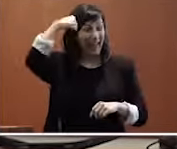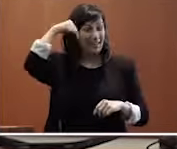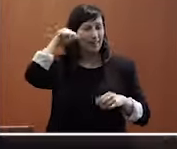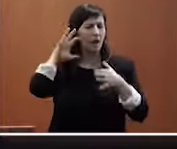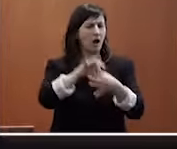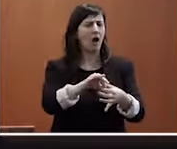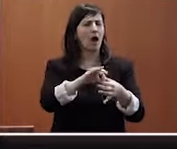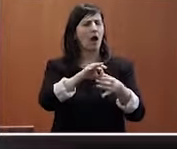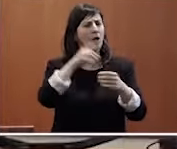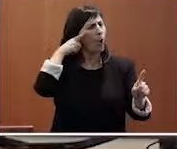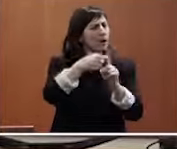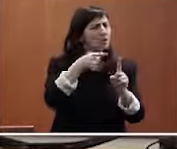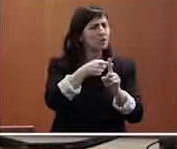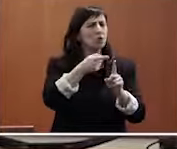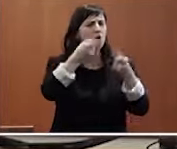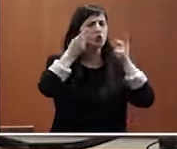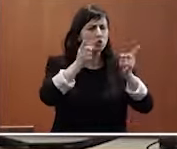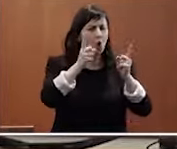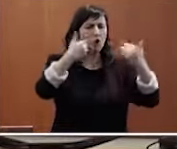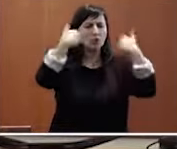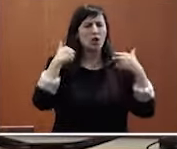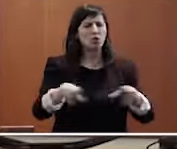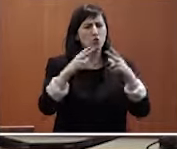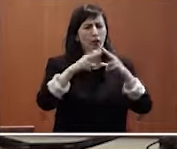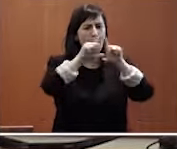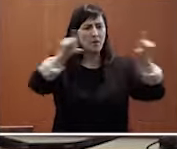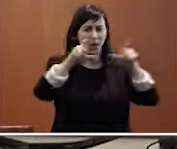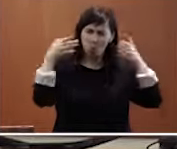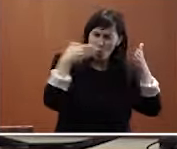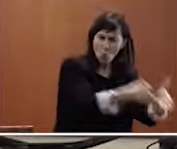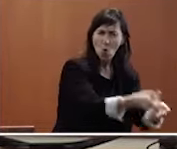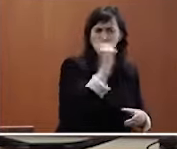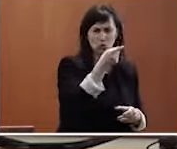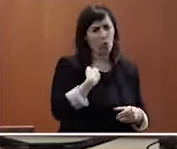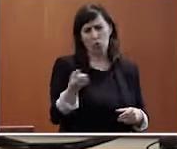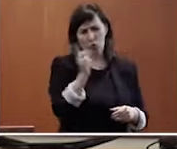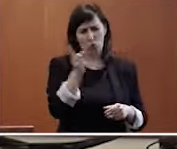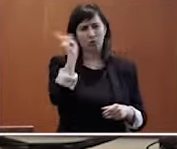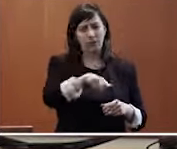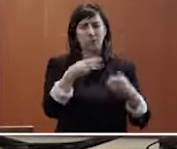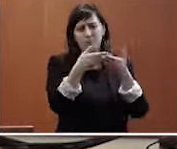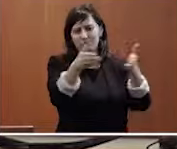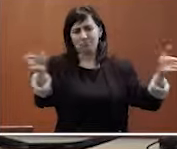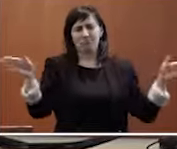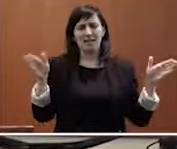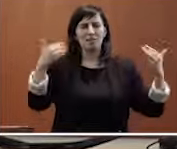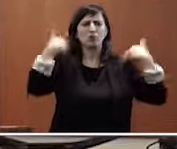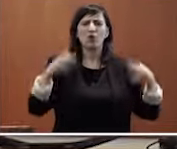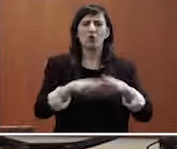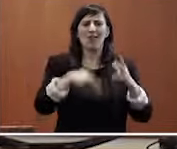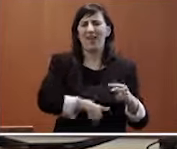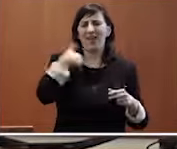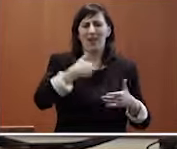dedicamos en exclusiva al ámbito de la responsabilidad social empresarial, sino que abordamos la responsabilidad social de todo tipo de